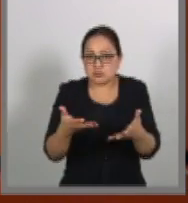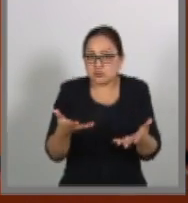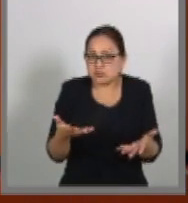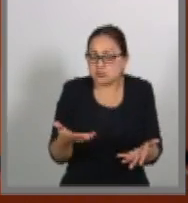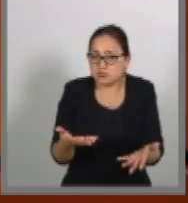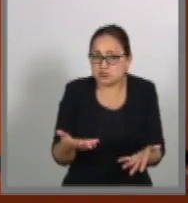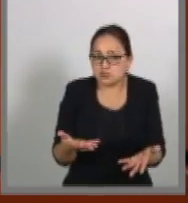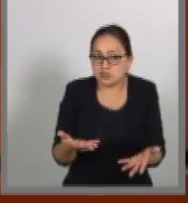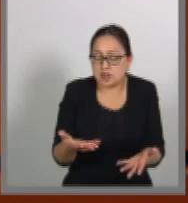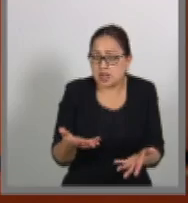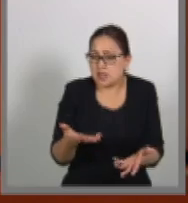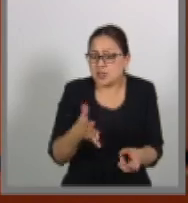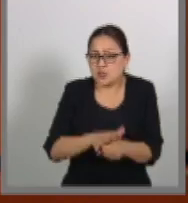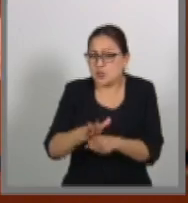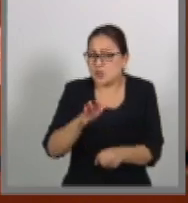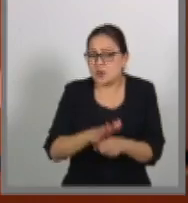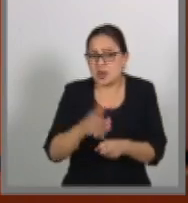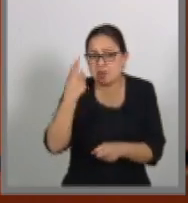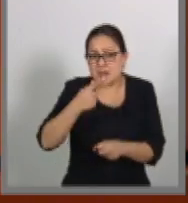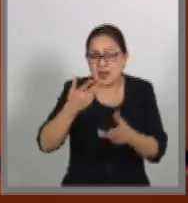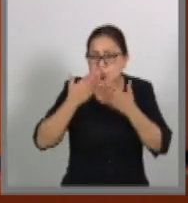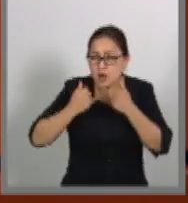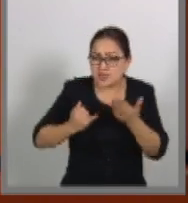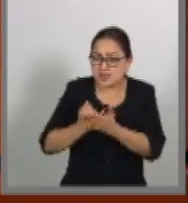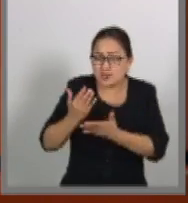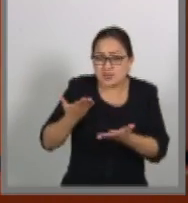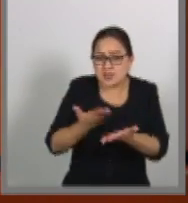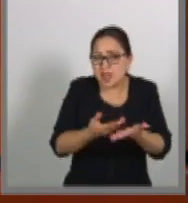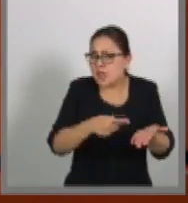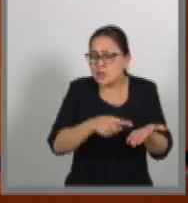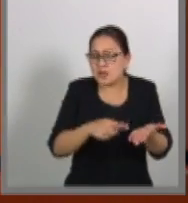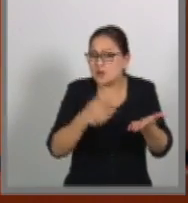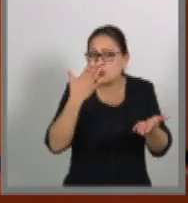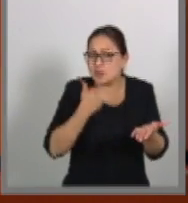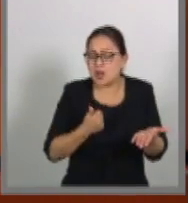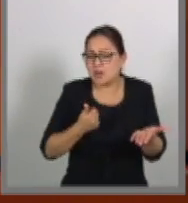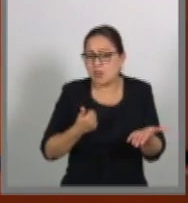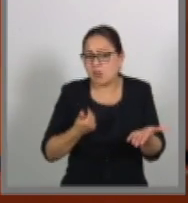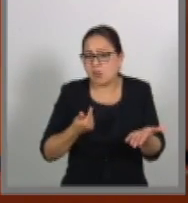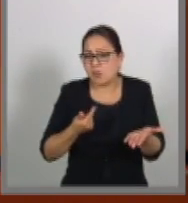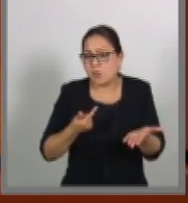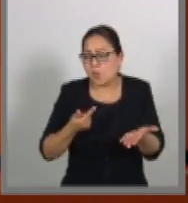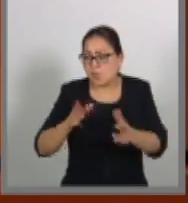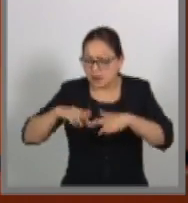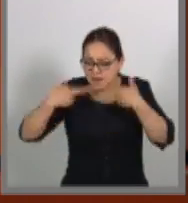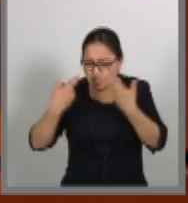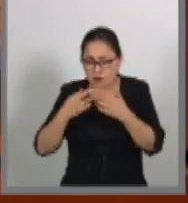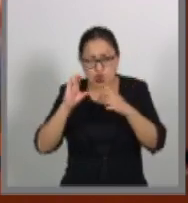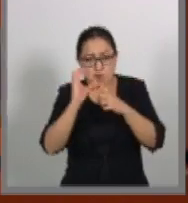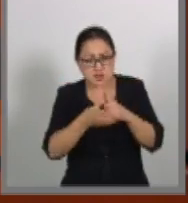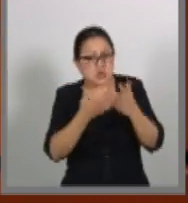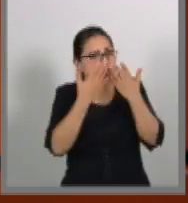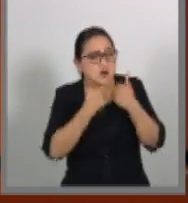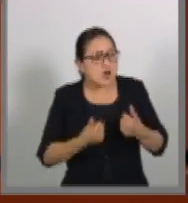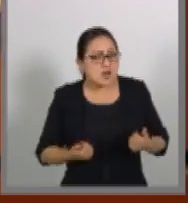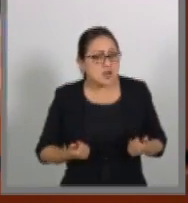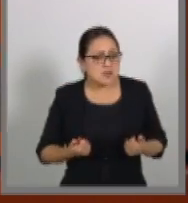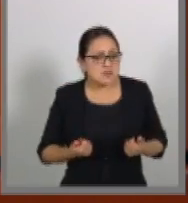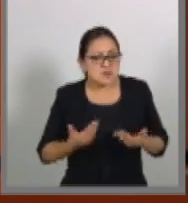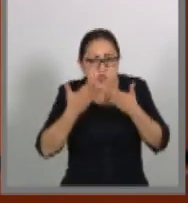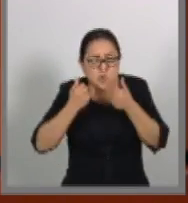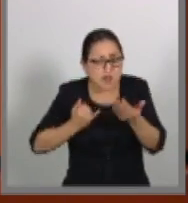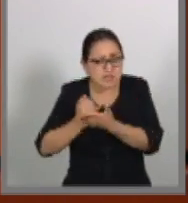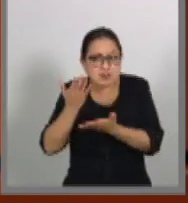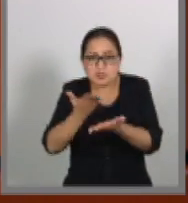Es suficiente para que no exista el dictamen, no se sesionó, malo, no existe el